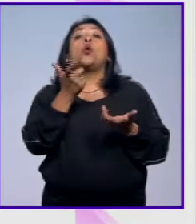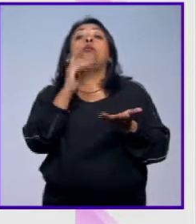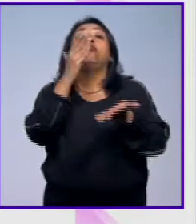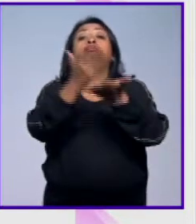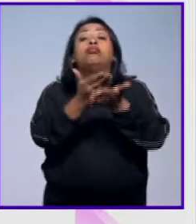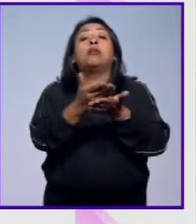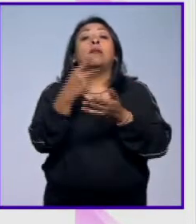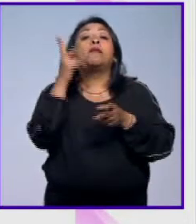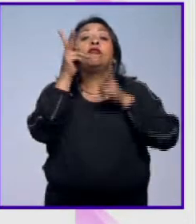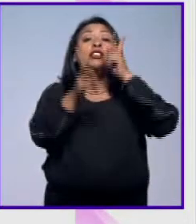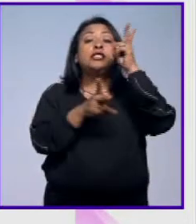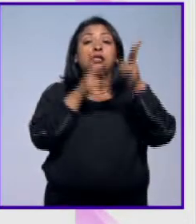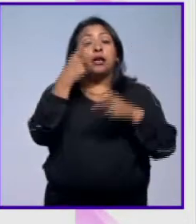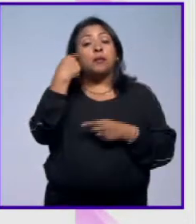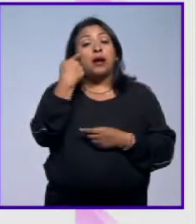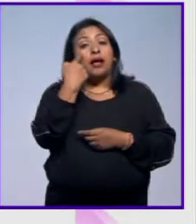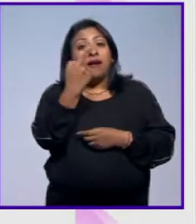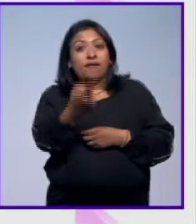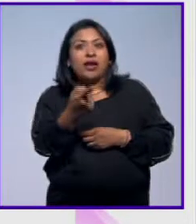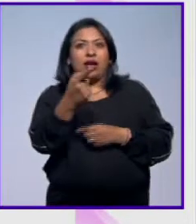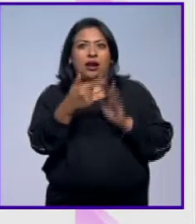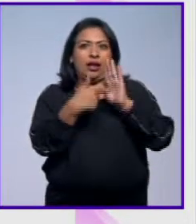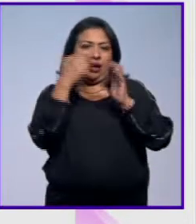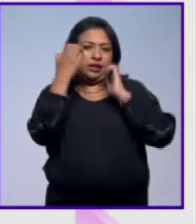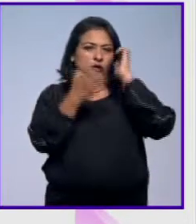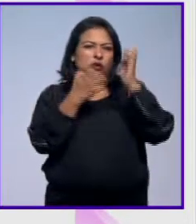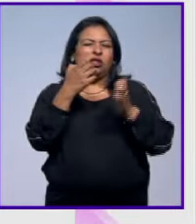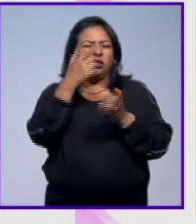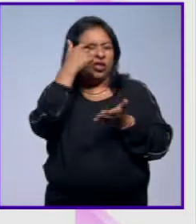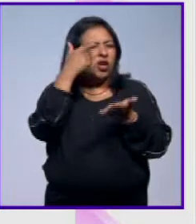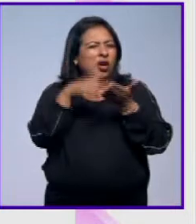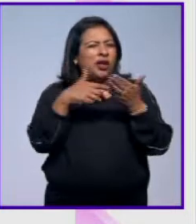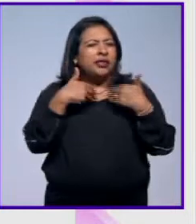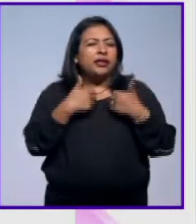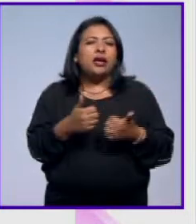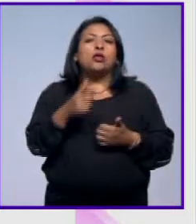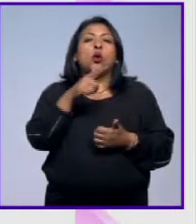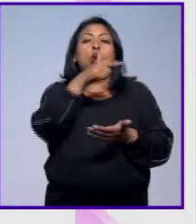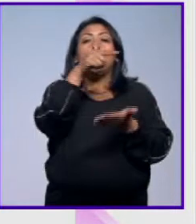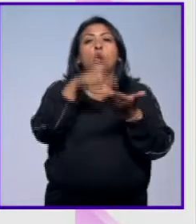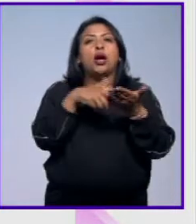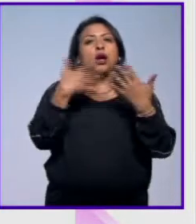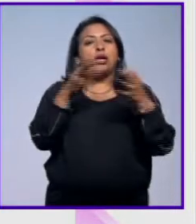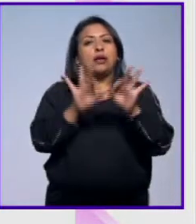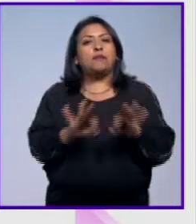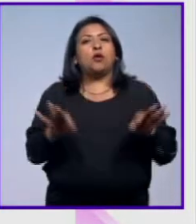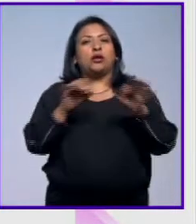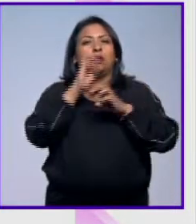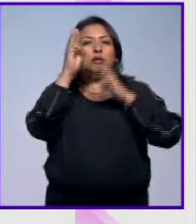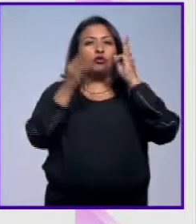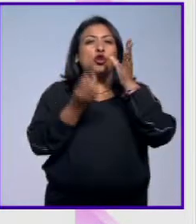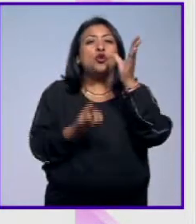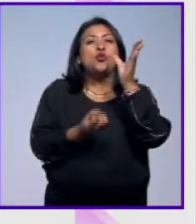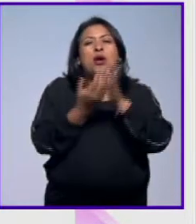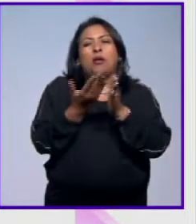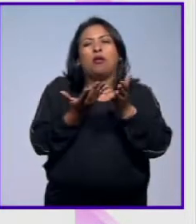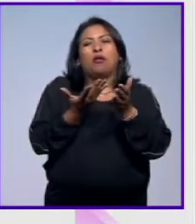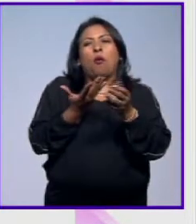visitar Potsdam para disfrutar de esta muestra que tengo entendido también se ubica en un lugar histórico en un museo recién restaurado?